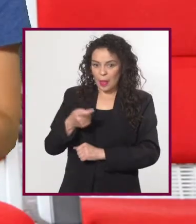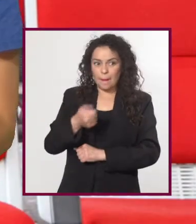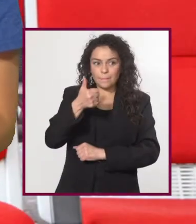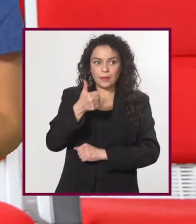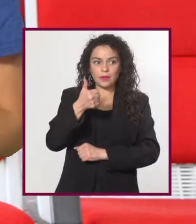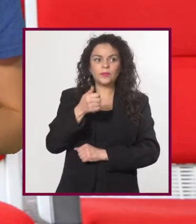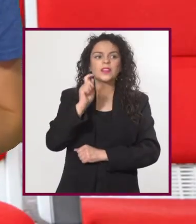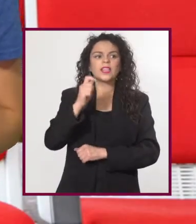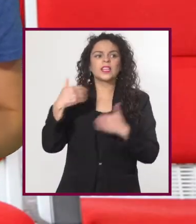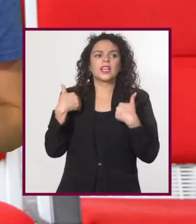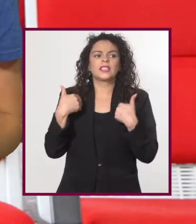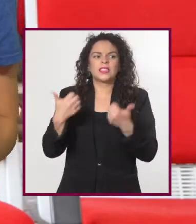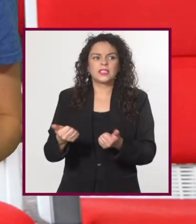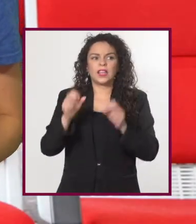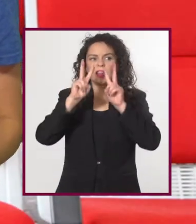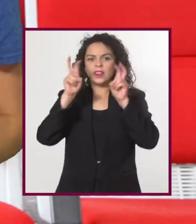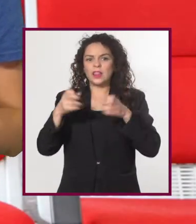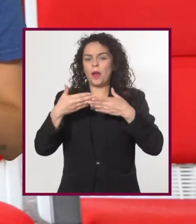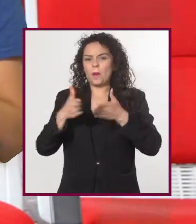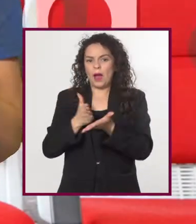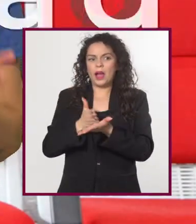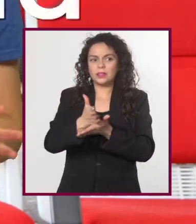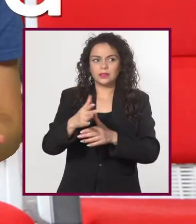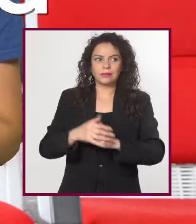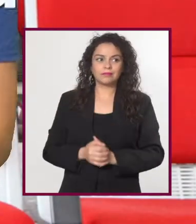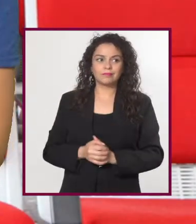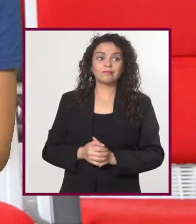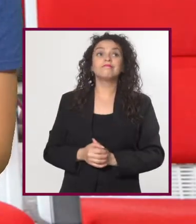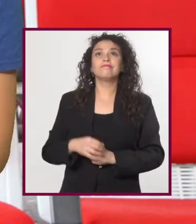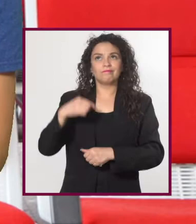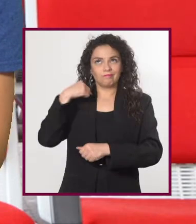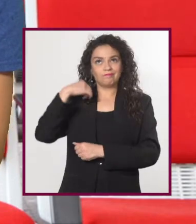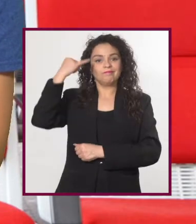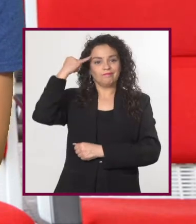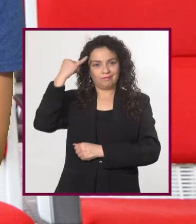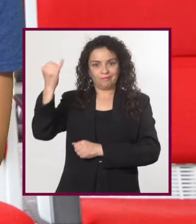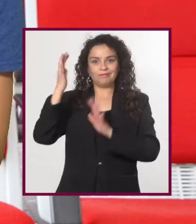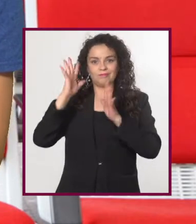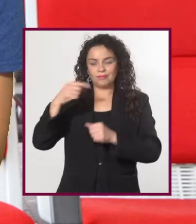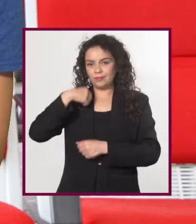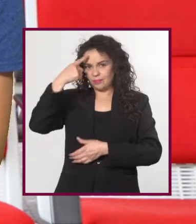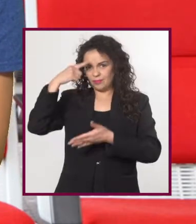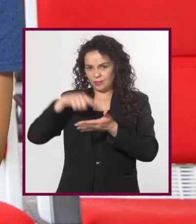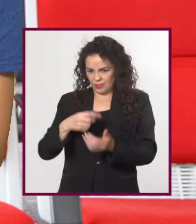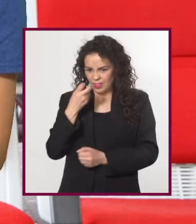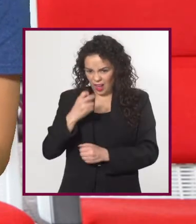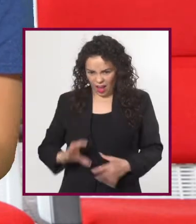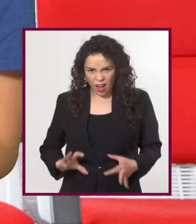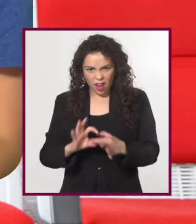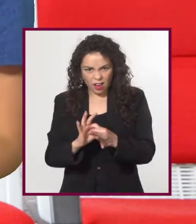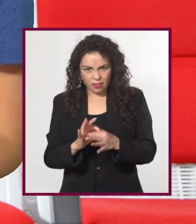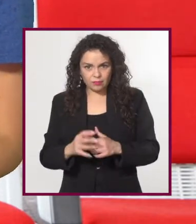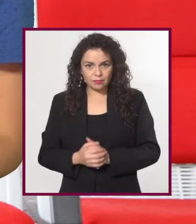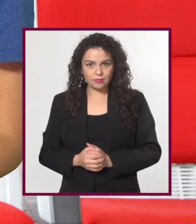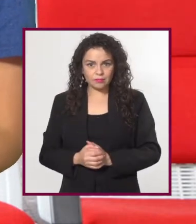Pero antes, vamos a ver qué entendemos por accesibilidad. Ya me imagino. Creo que tiene que ver con esto.